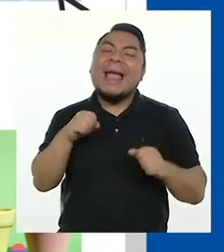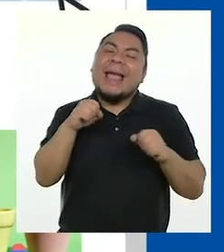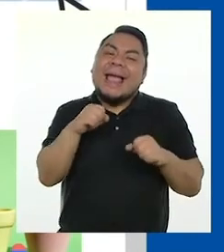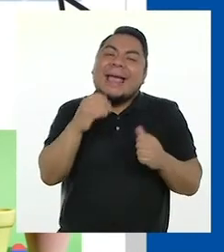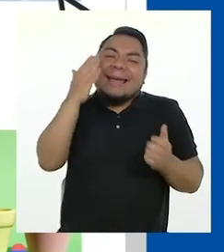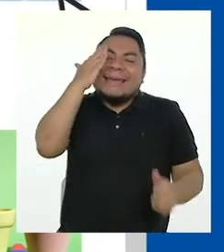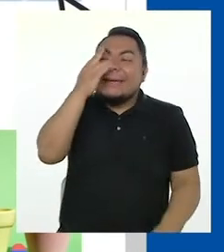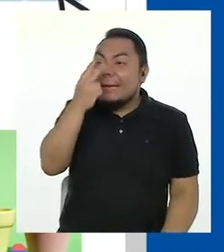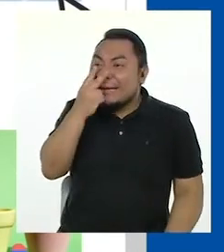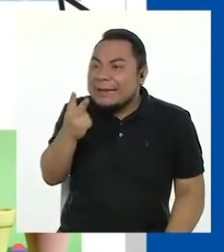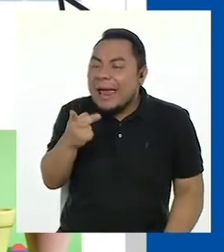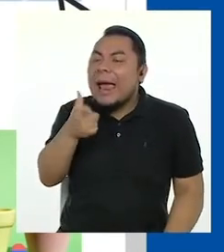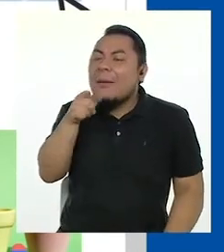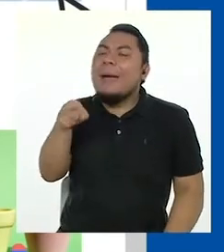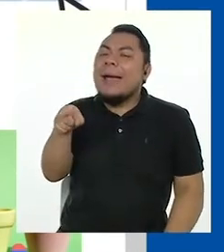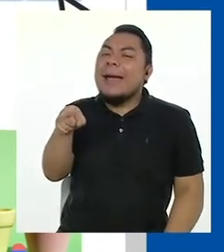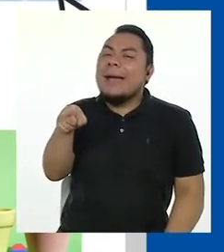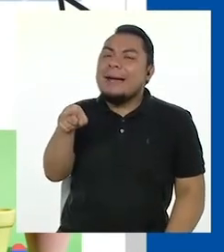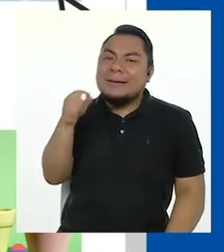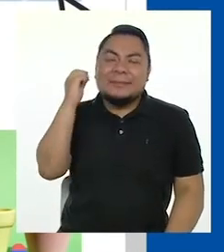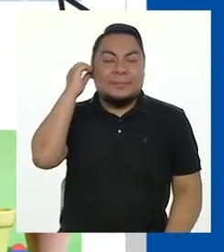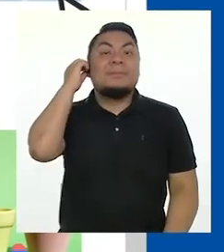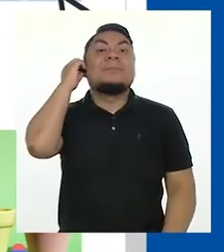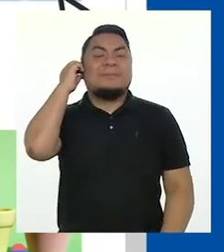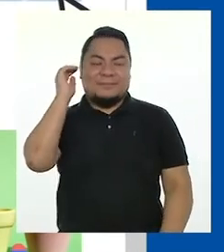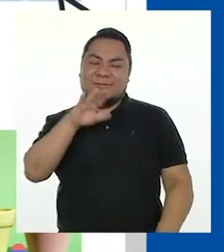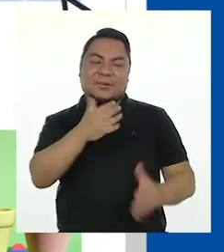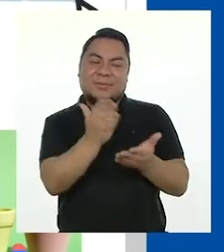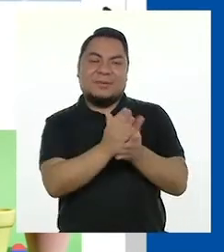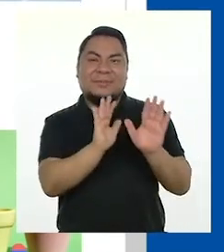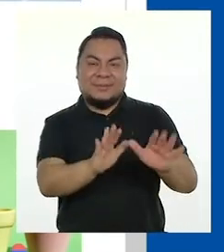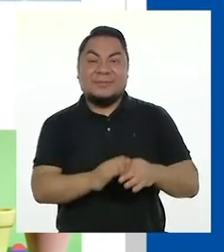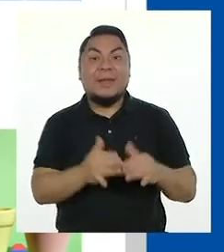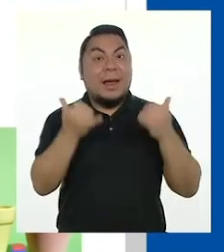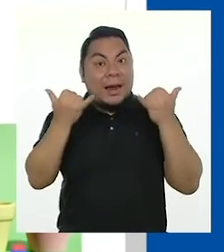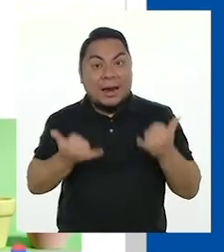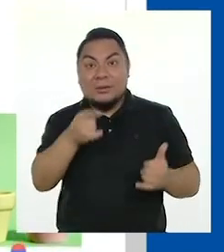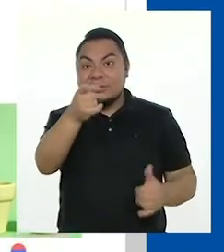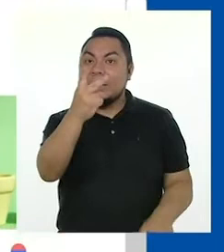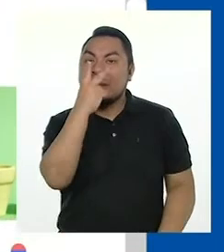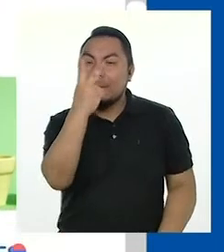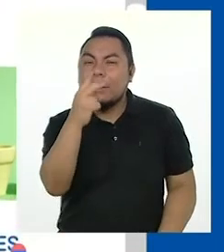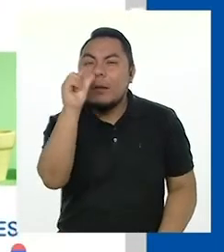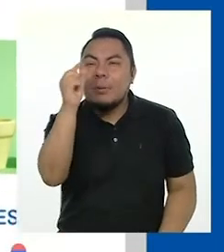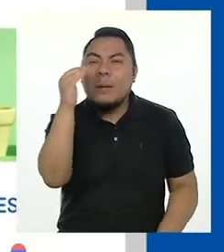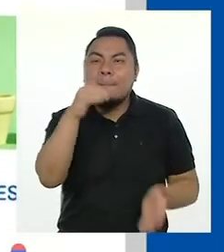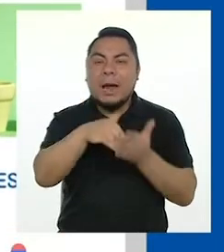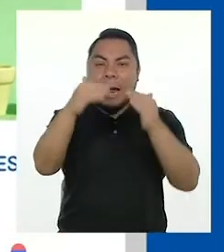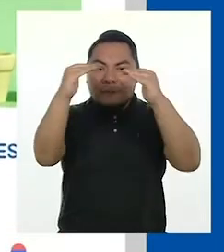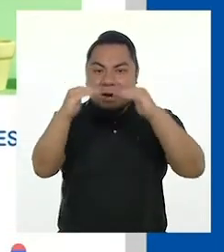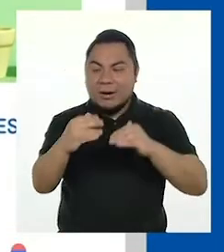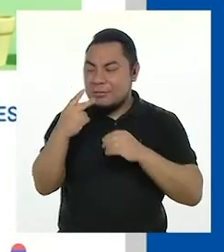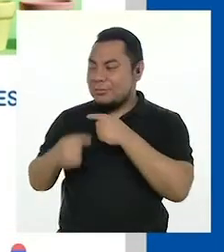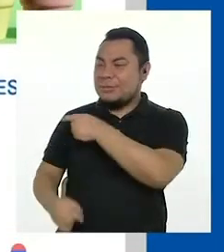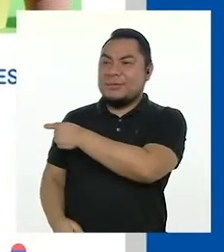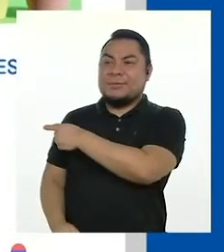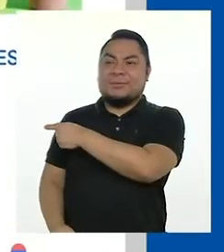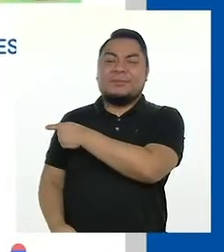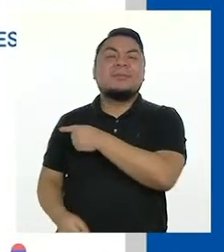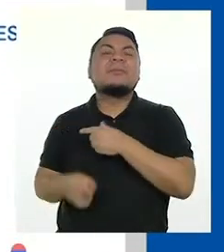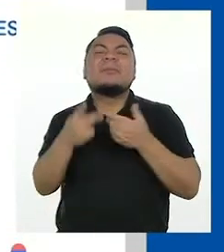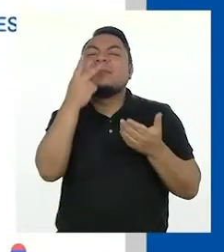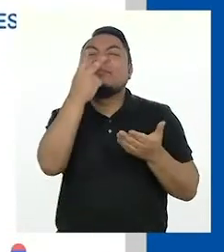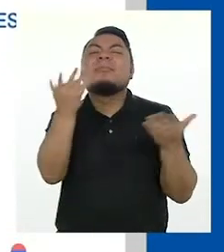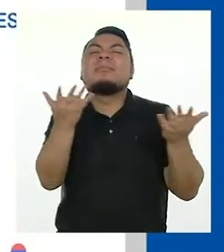las que tenían agua. No hay ningún problema. Ahora observen un poco más abajo. ¿Qué